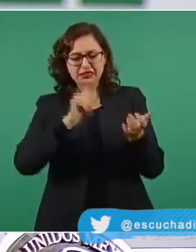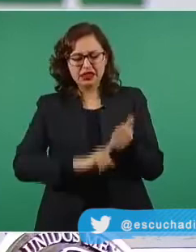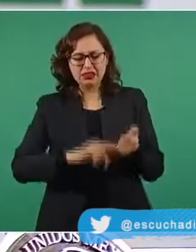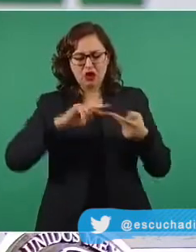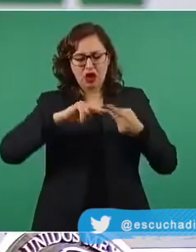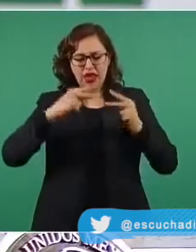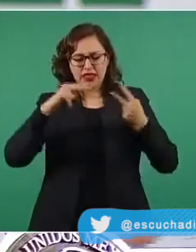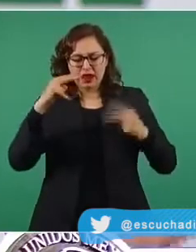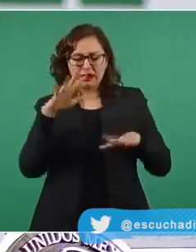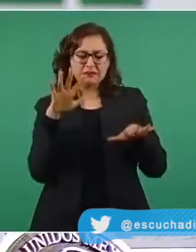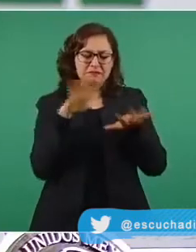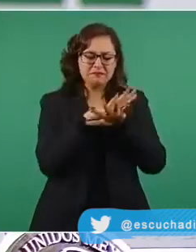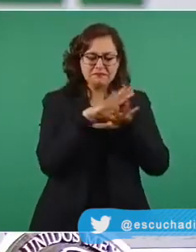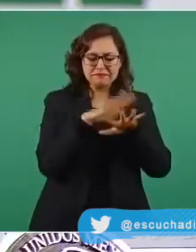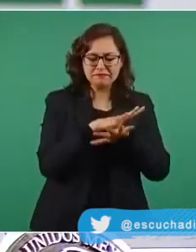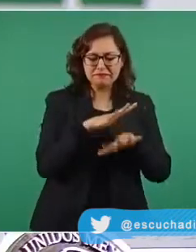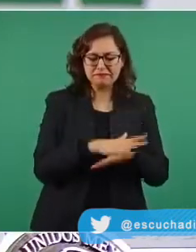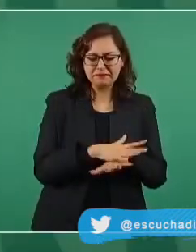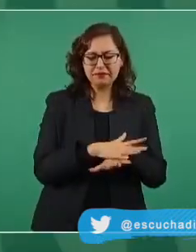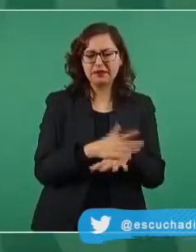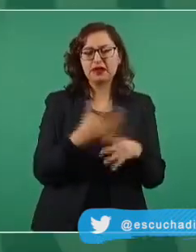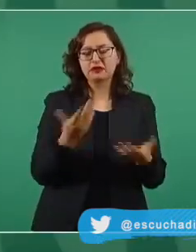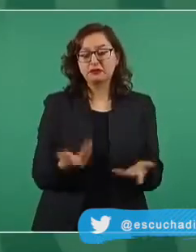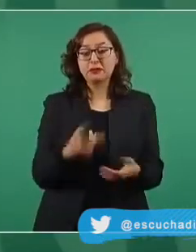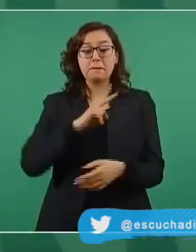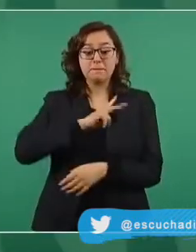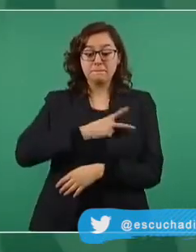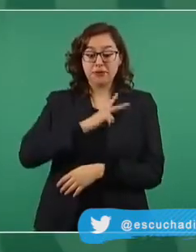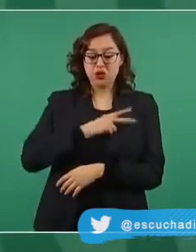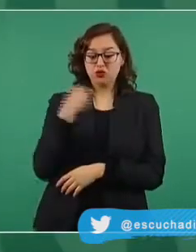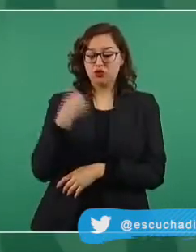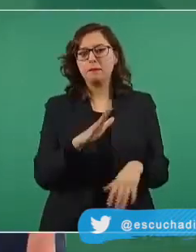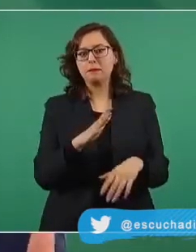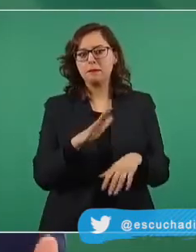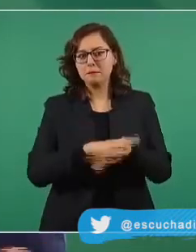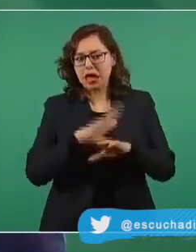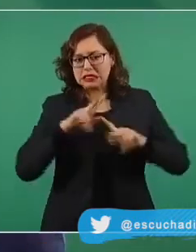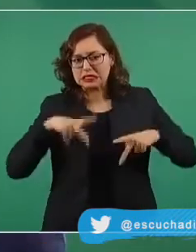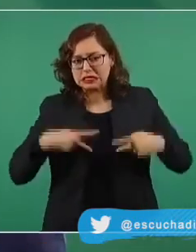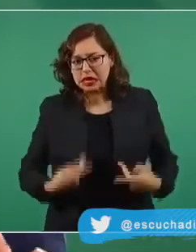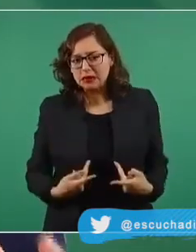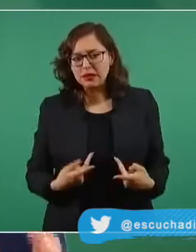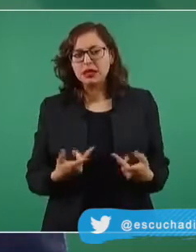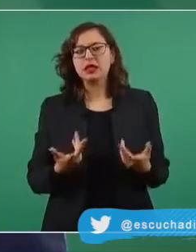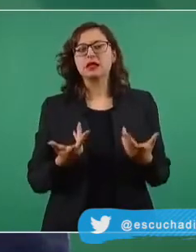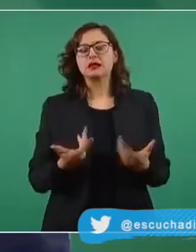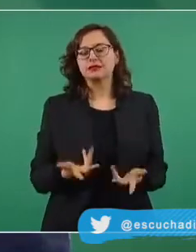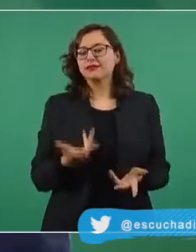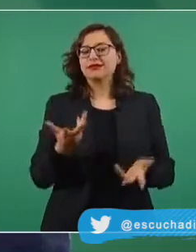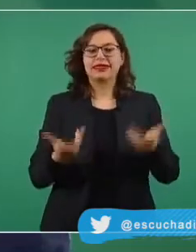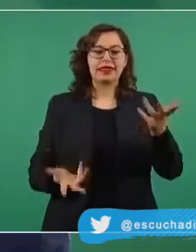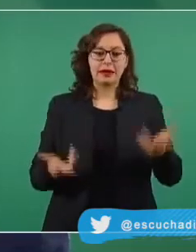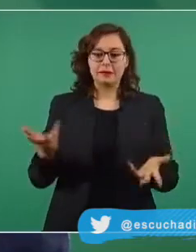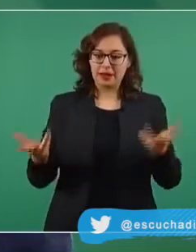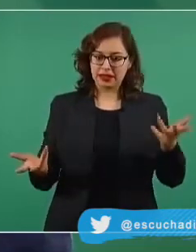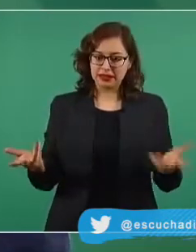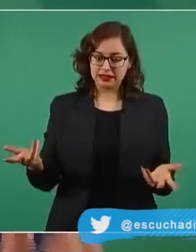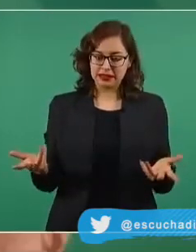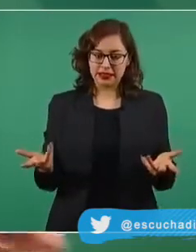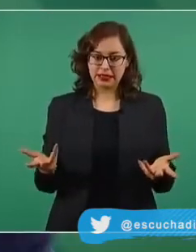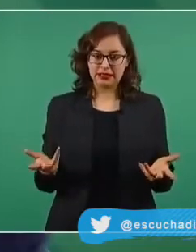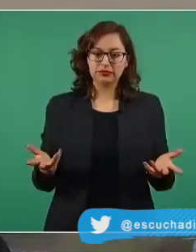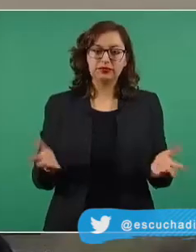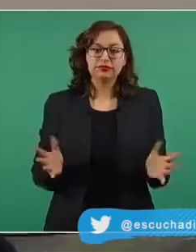nuevos casos de COVID-19 en todo el país, y a nivel nacional hay 19.018 casos activos, 1